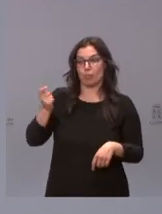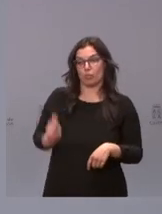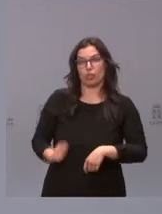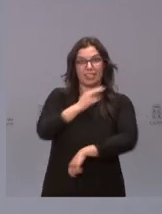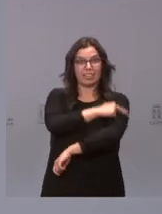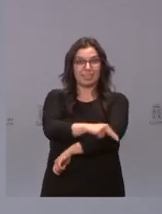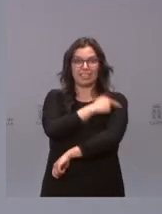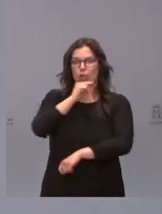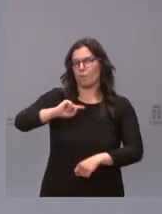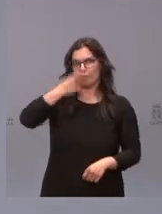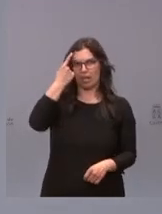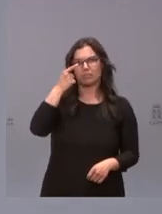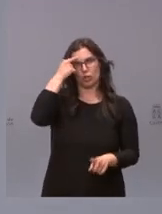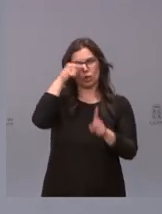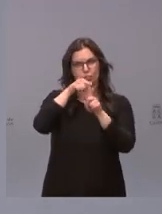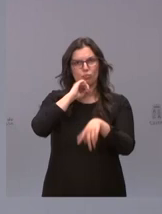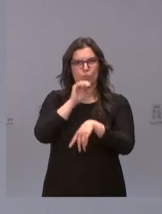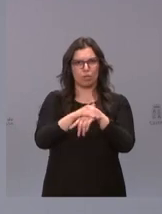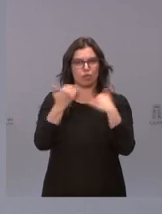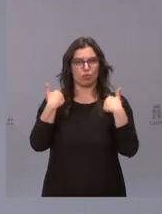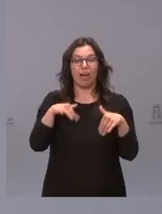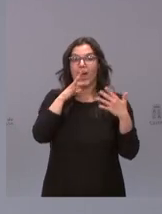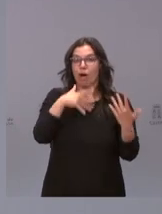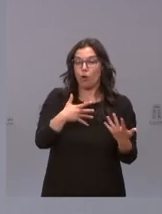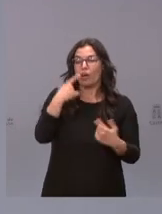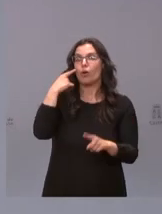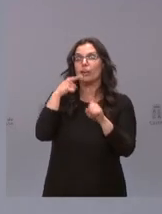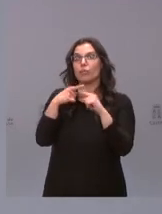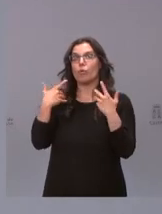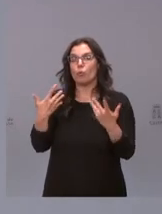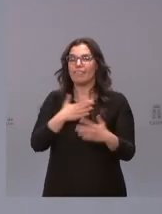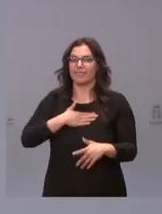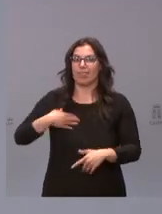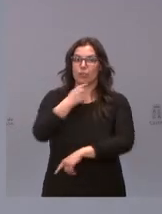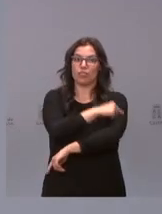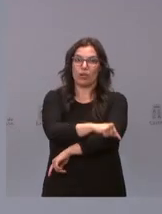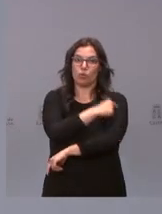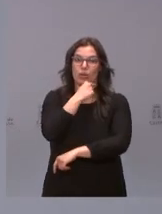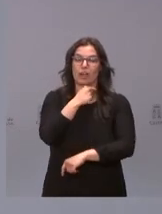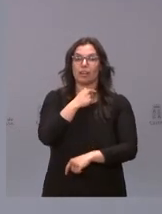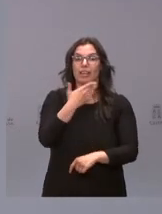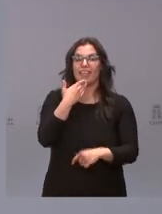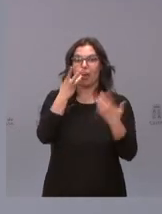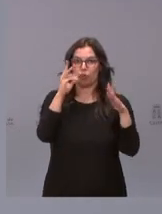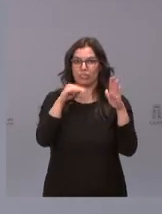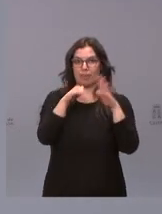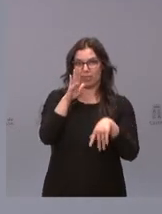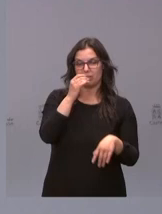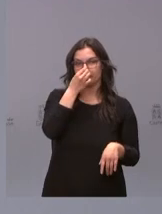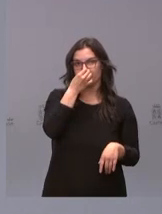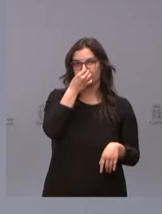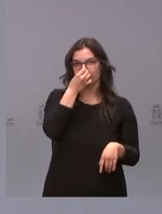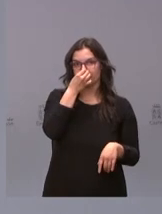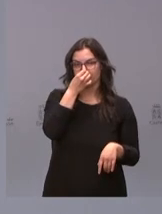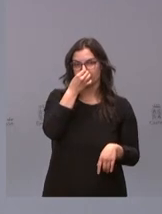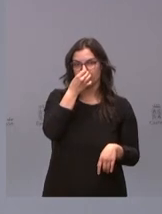ese objetivo y nuestro objetivo ahora es vacunar a las personas de más de 80 años. Se han